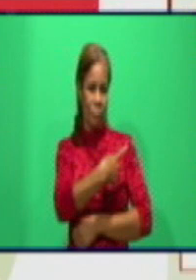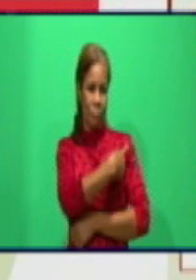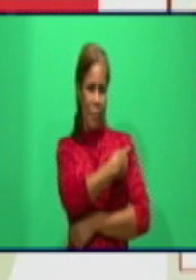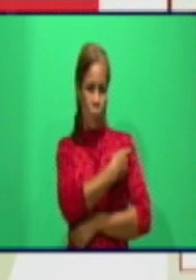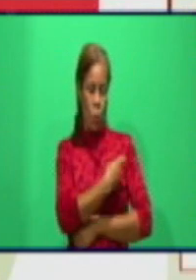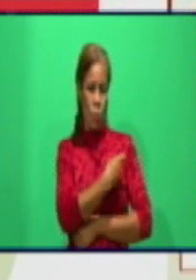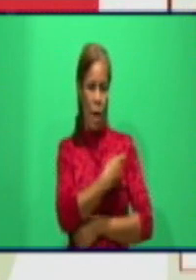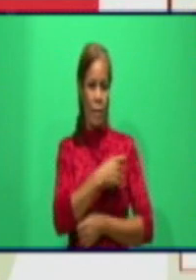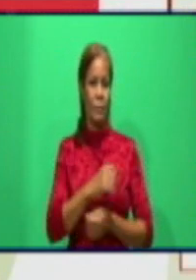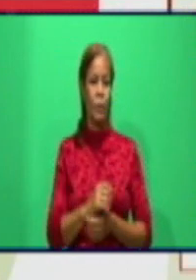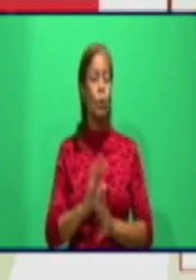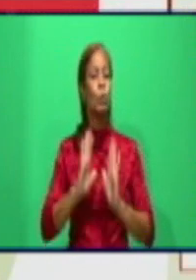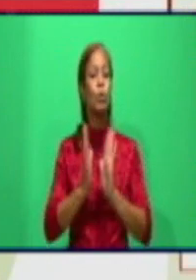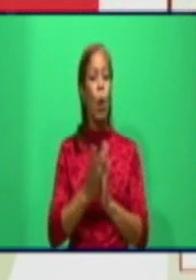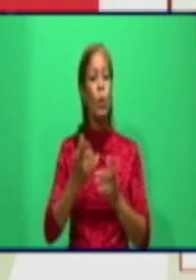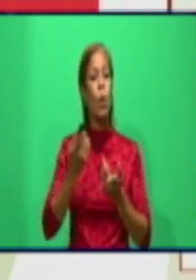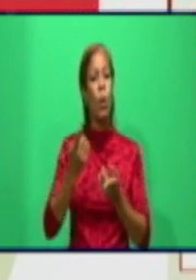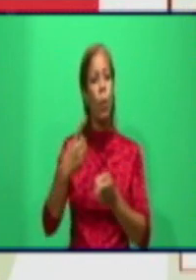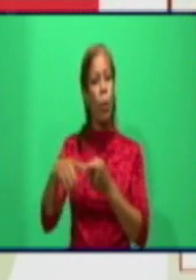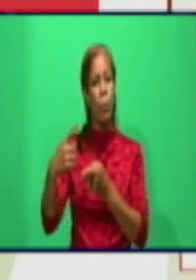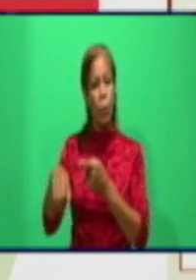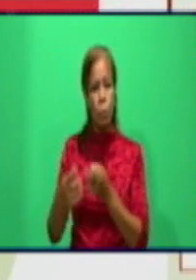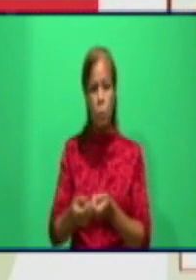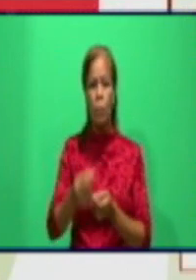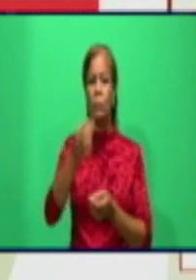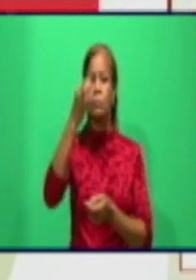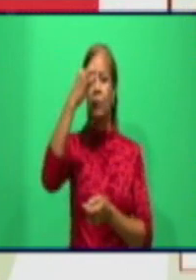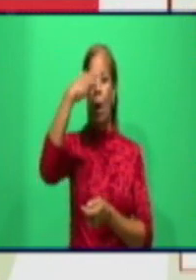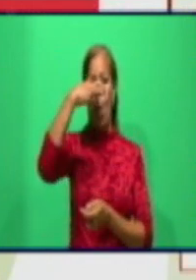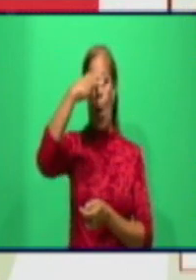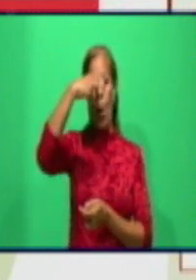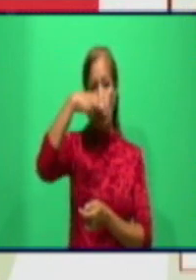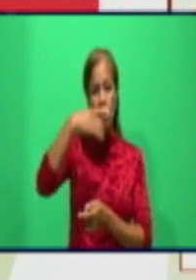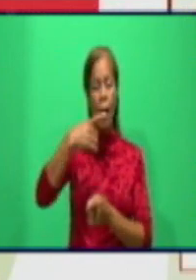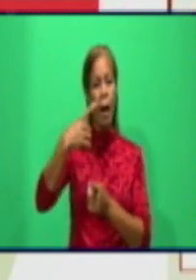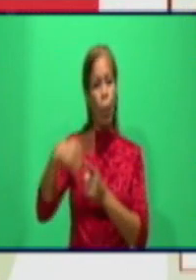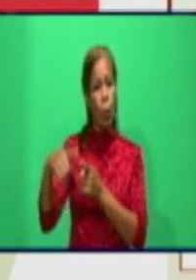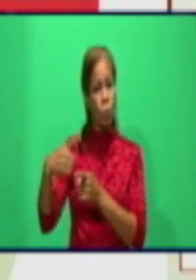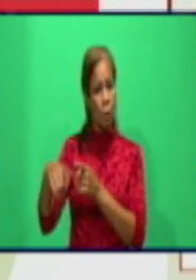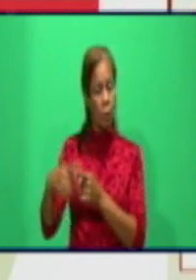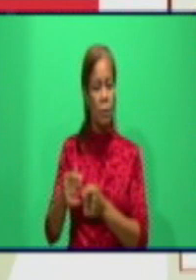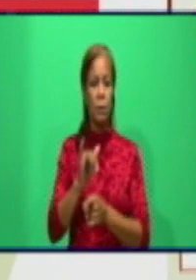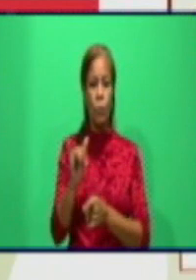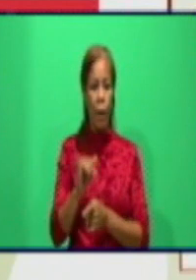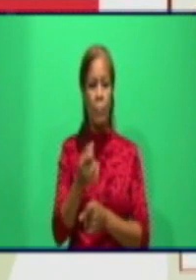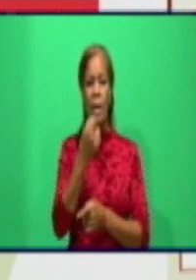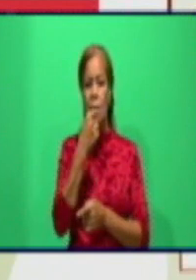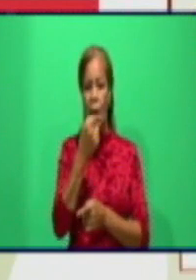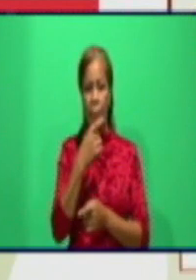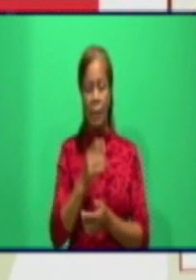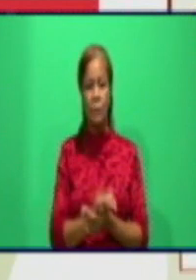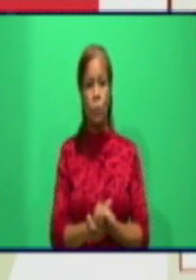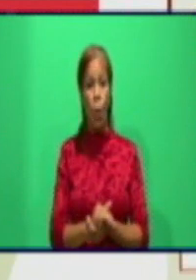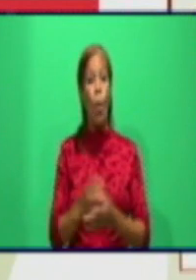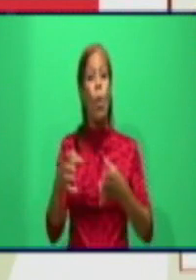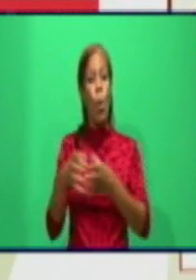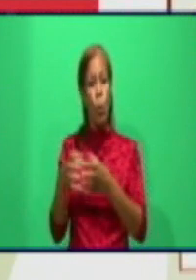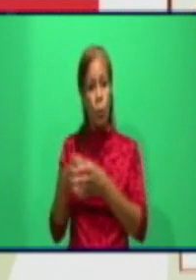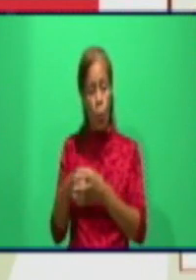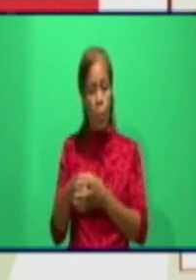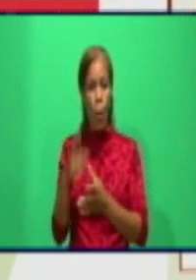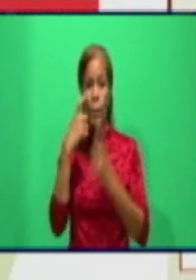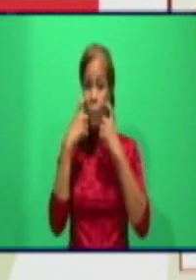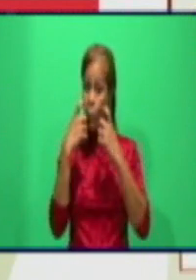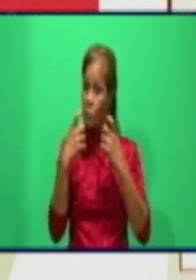aquellos productos que nos aplicamos por vía sublingual a un grupo importante de trabajadores de la salud,